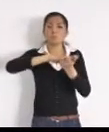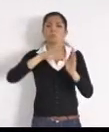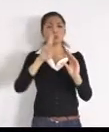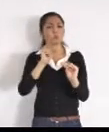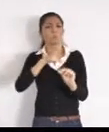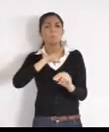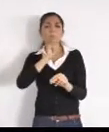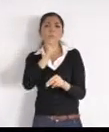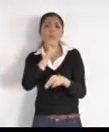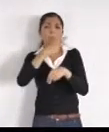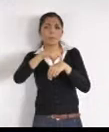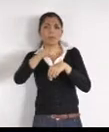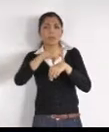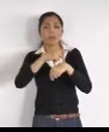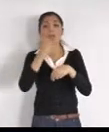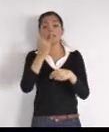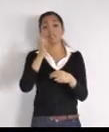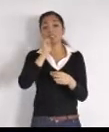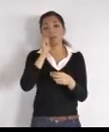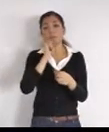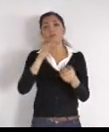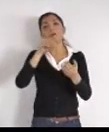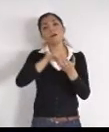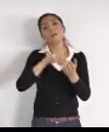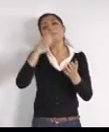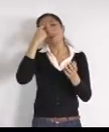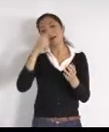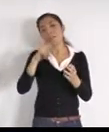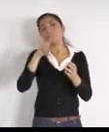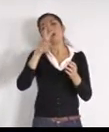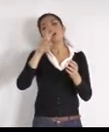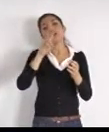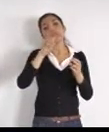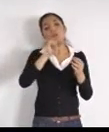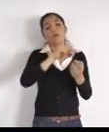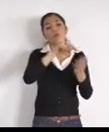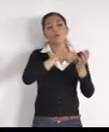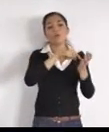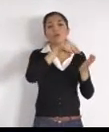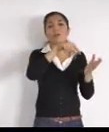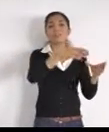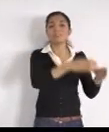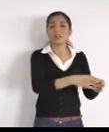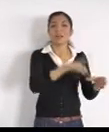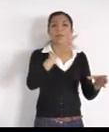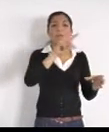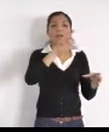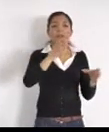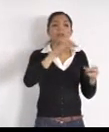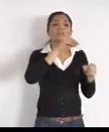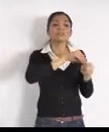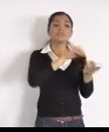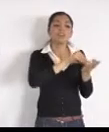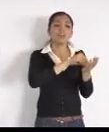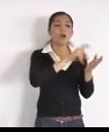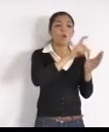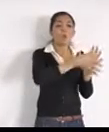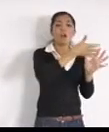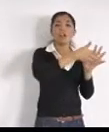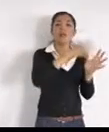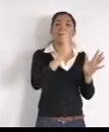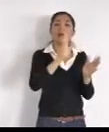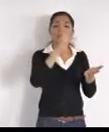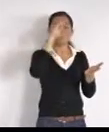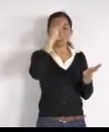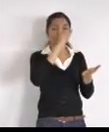agua, de los acuíferos, de la zona del valle, que tienen esa problemática, por condición natural, ya estamos, por perforar,